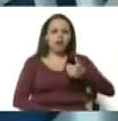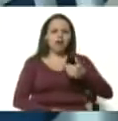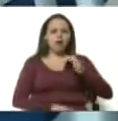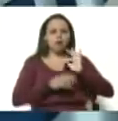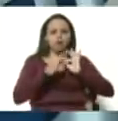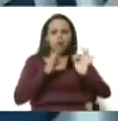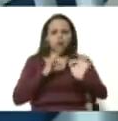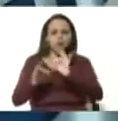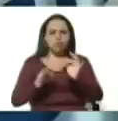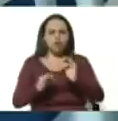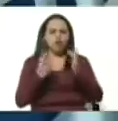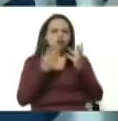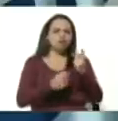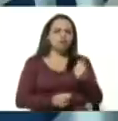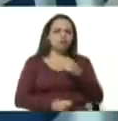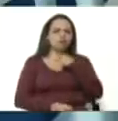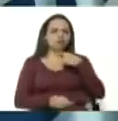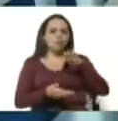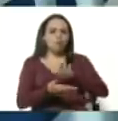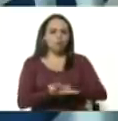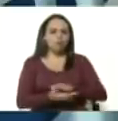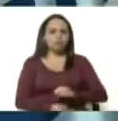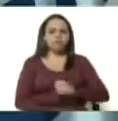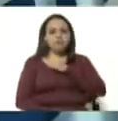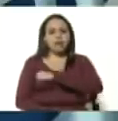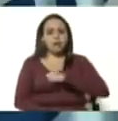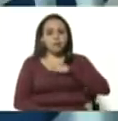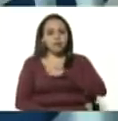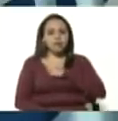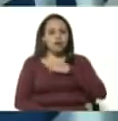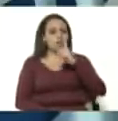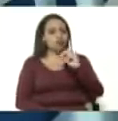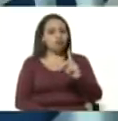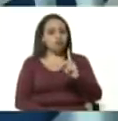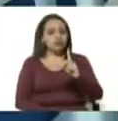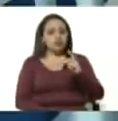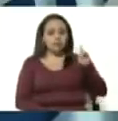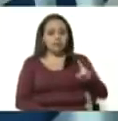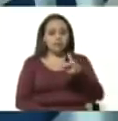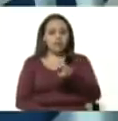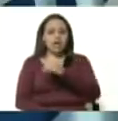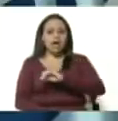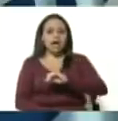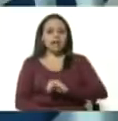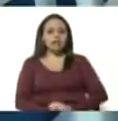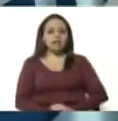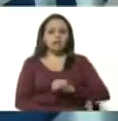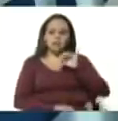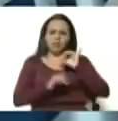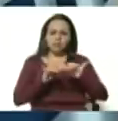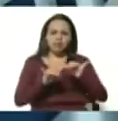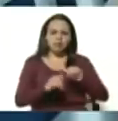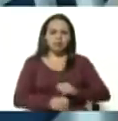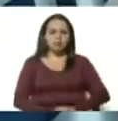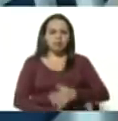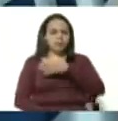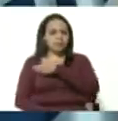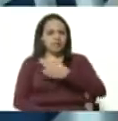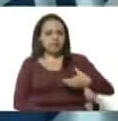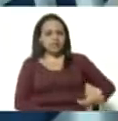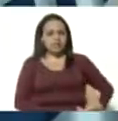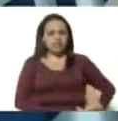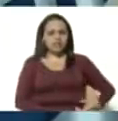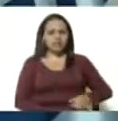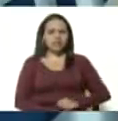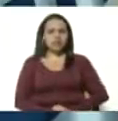de fallecidos lamentablemente uno de esos contagiados ha resultado ser el propio presidente Bolsonaro quien